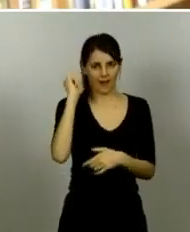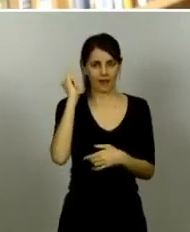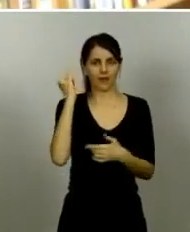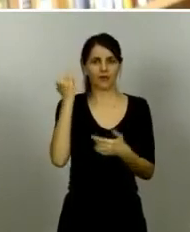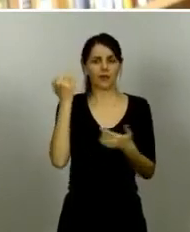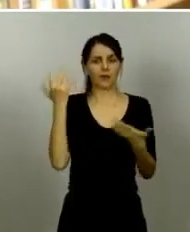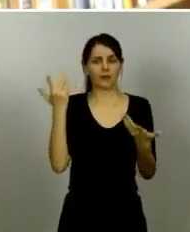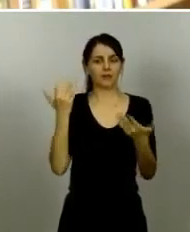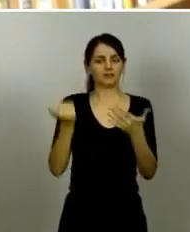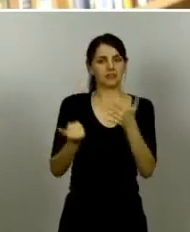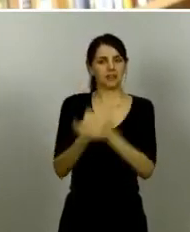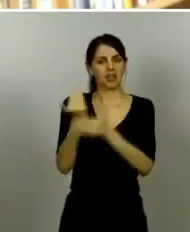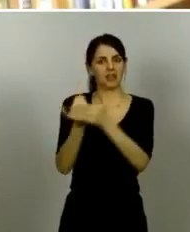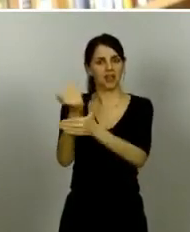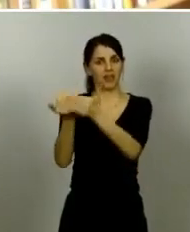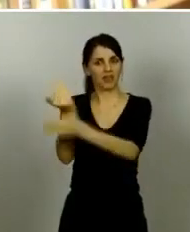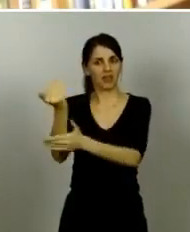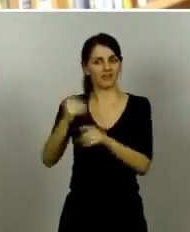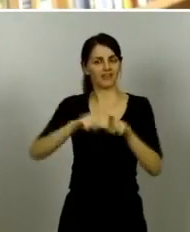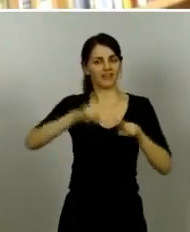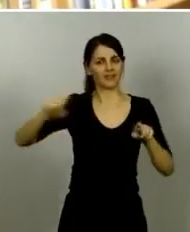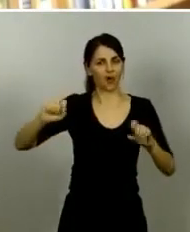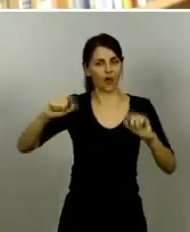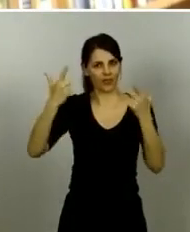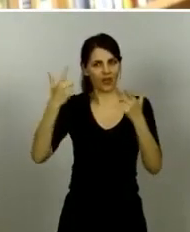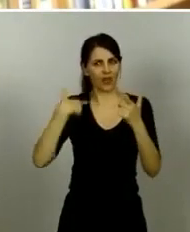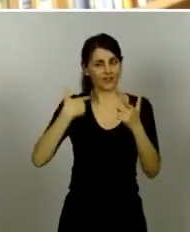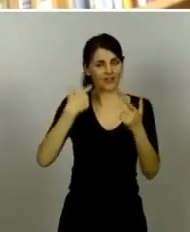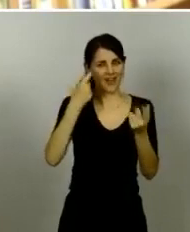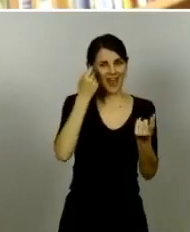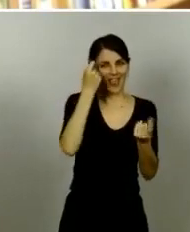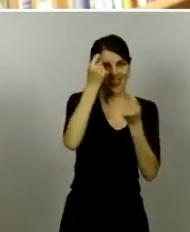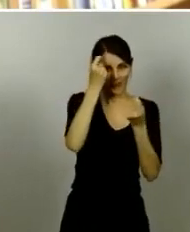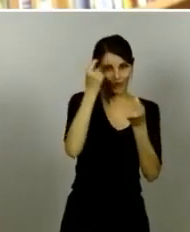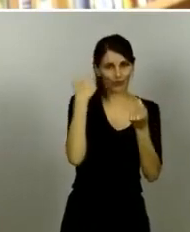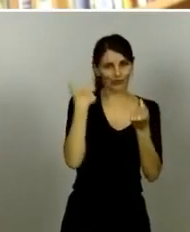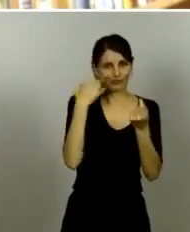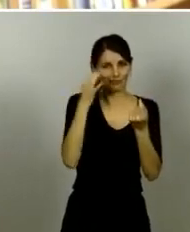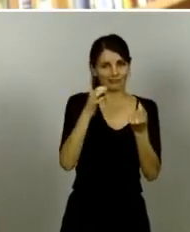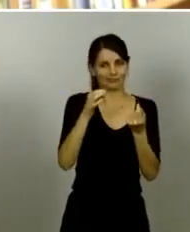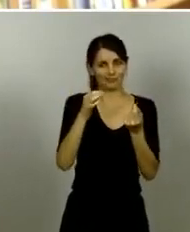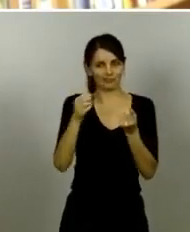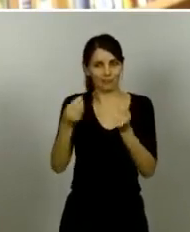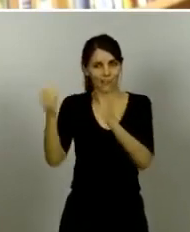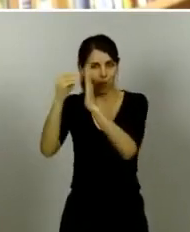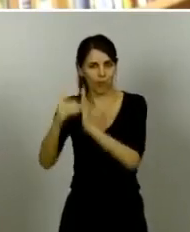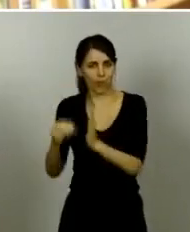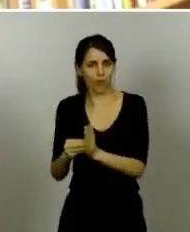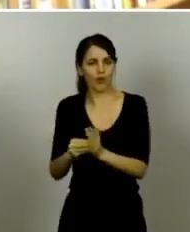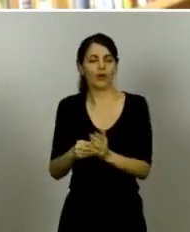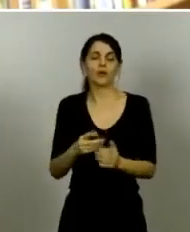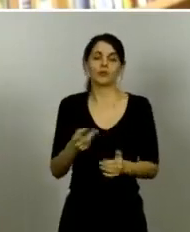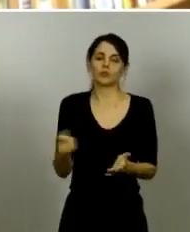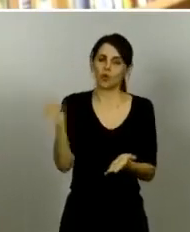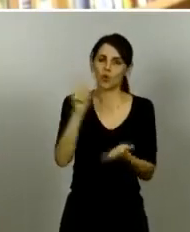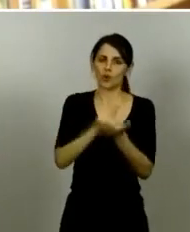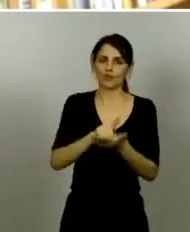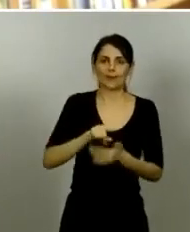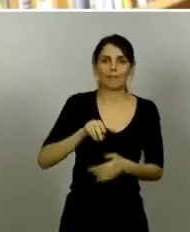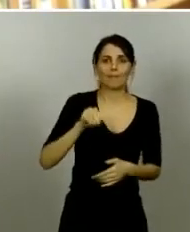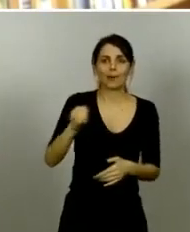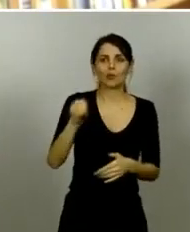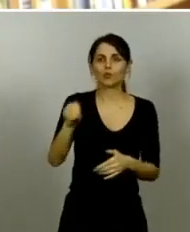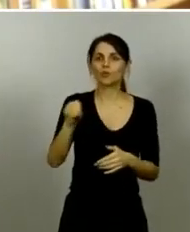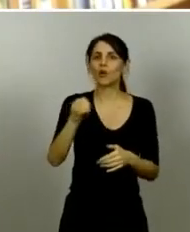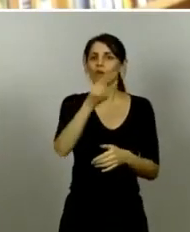en las estadísticas oficiales por tanto una vez más le preguntamos cuál es esta cifra nos las puede adelantar y en